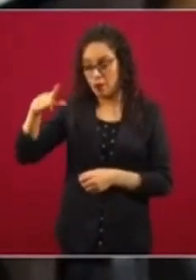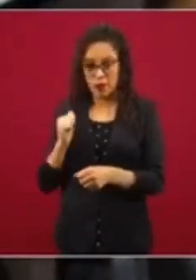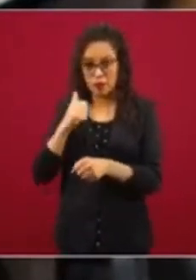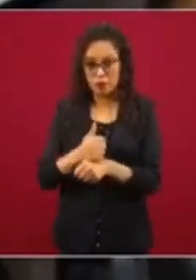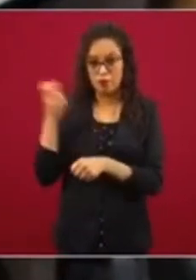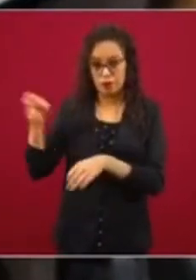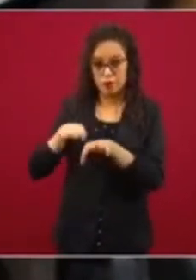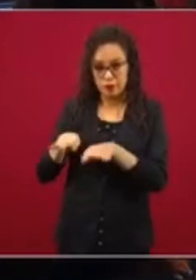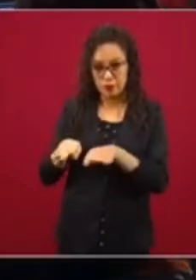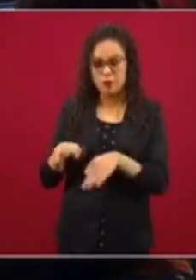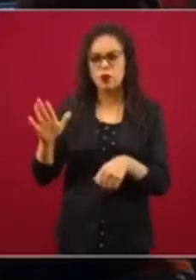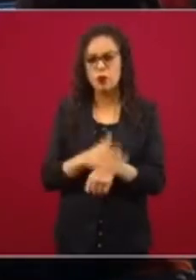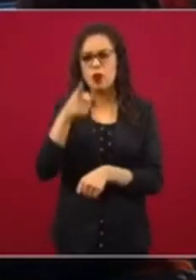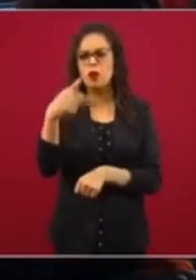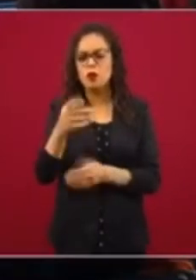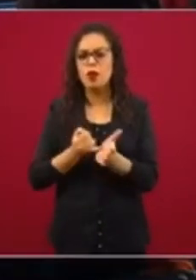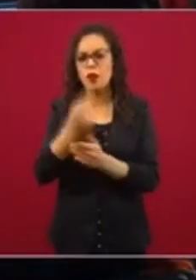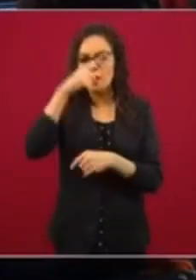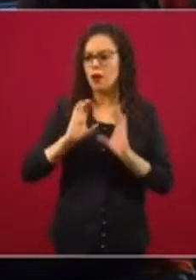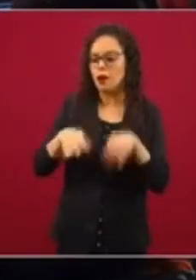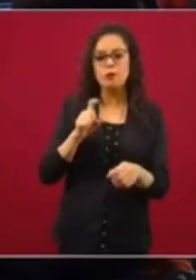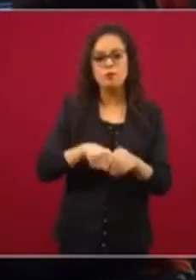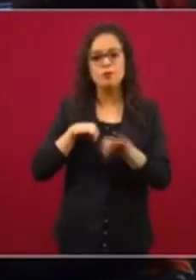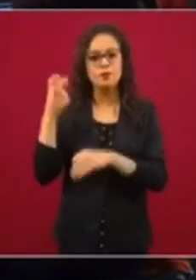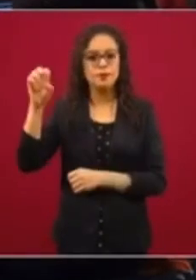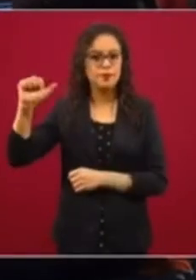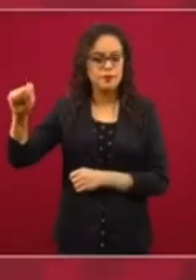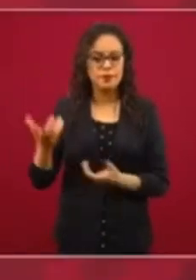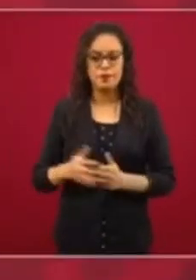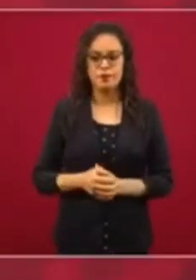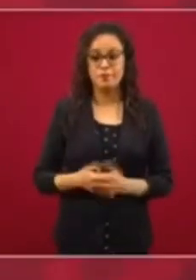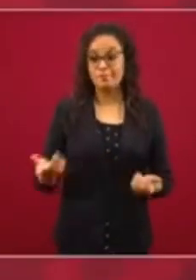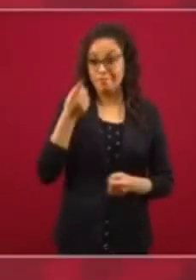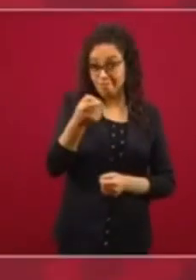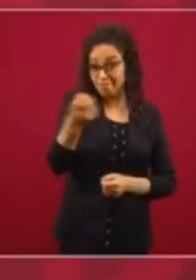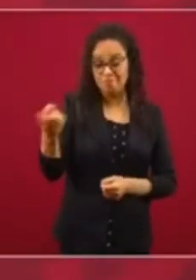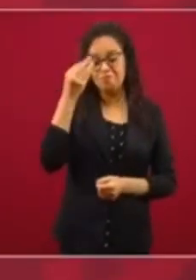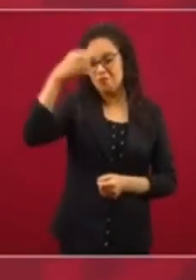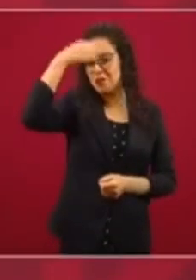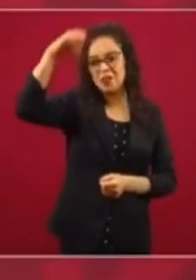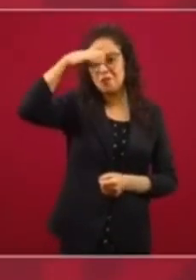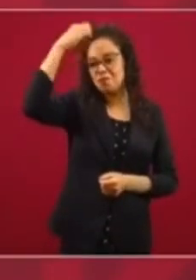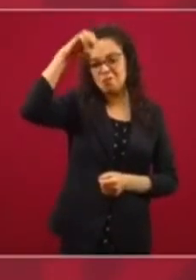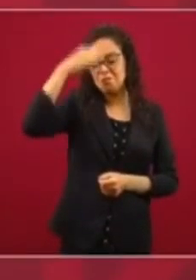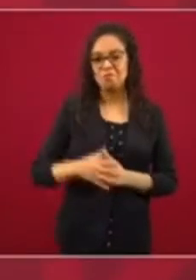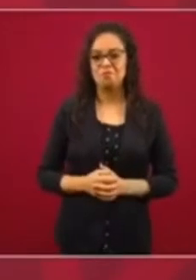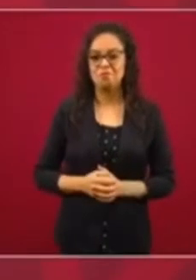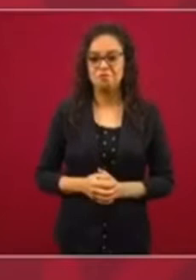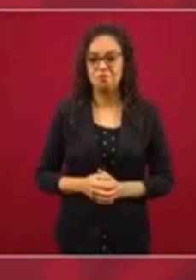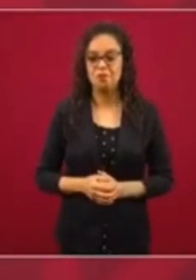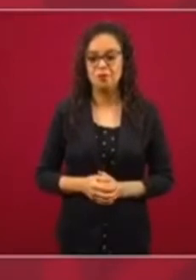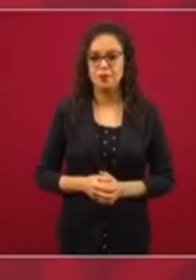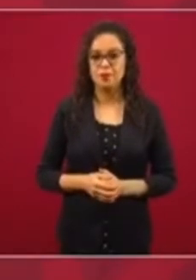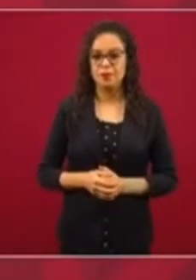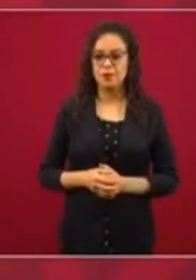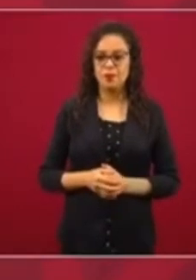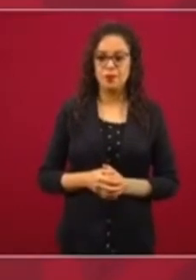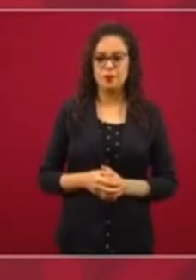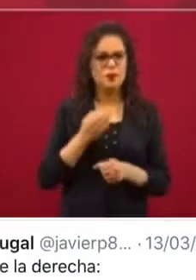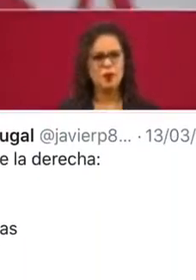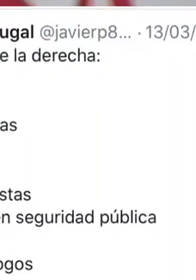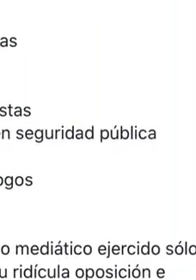contratarlos ahí. Gracias. Tienen mucha experiencia. ¿Y saben qué tienen? No conozco o no recuerdo ahora a